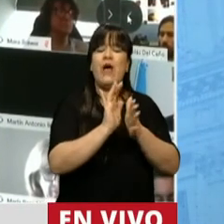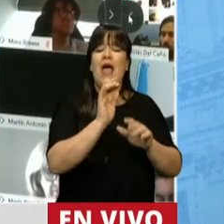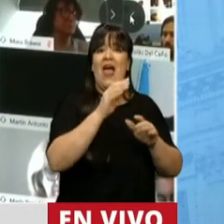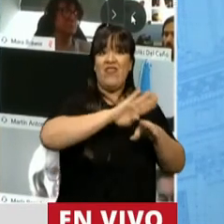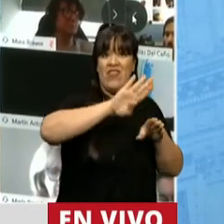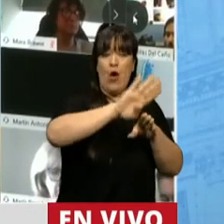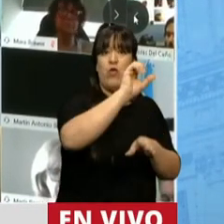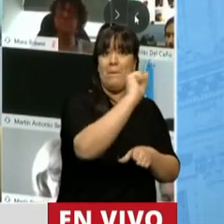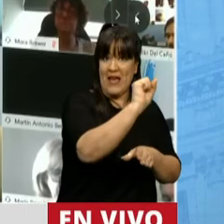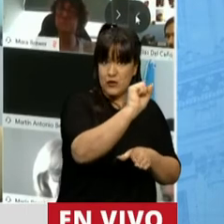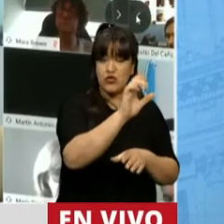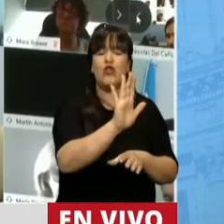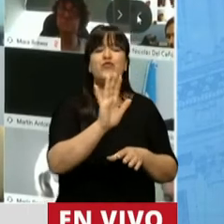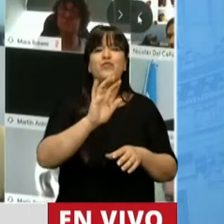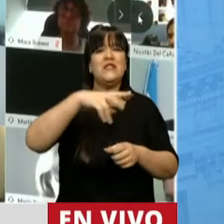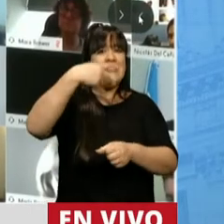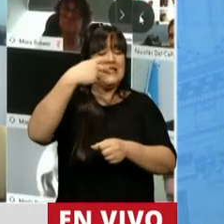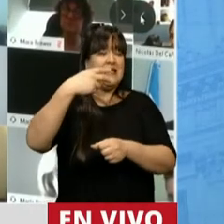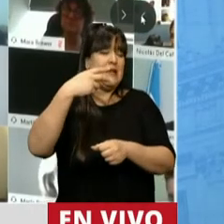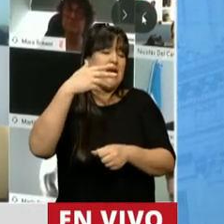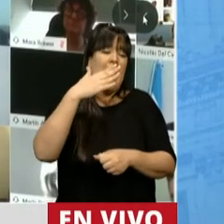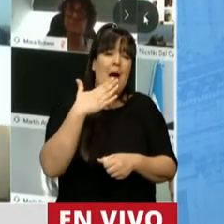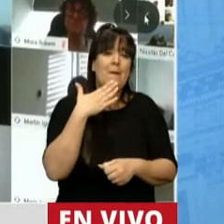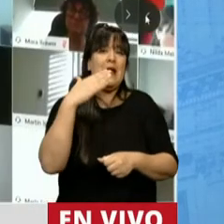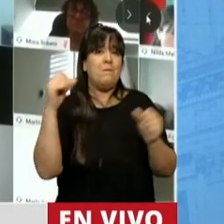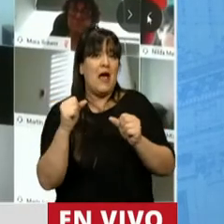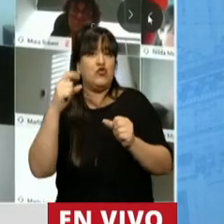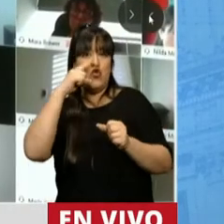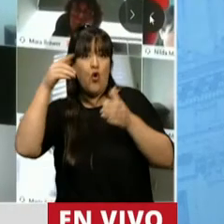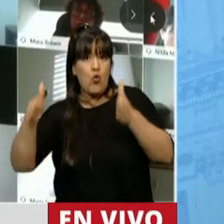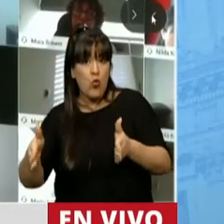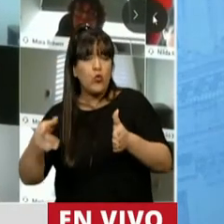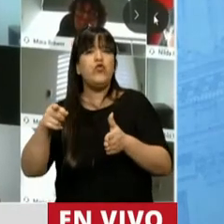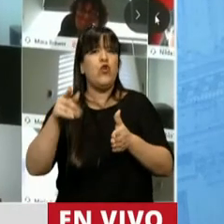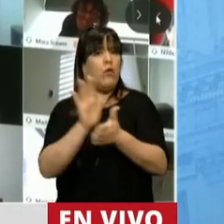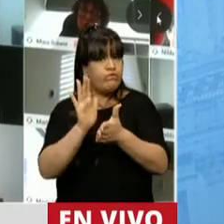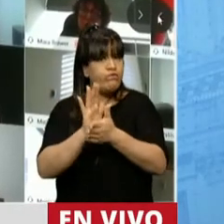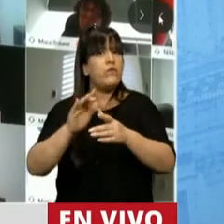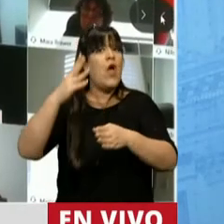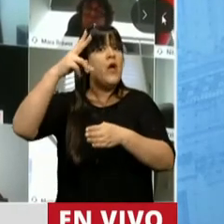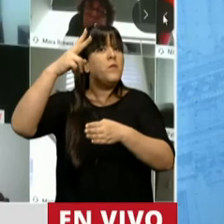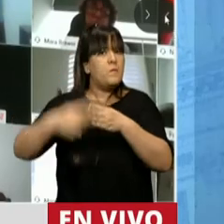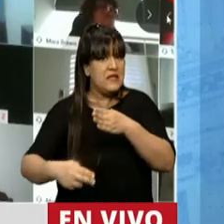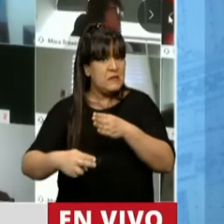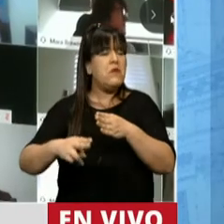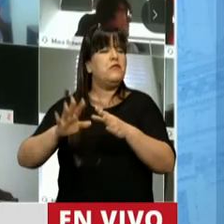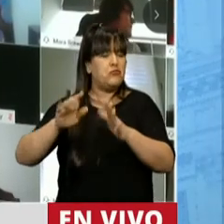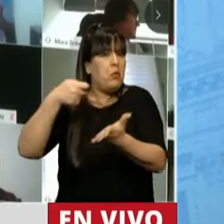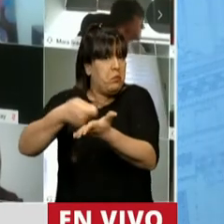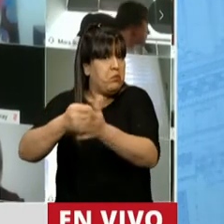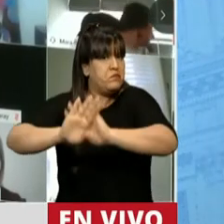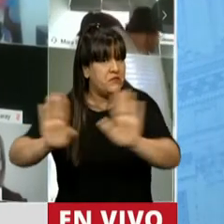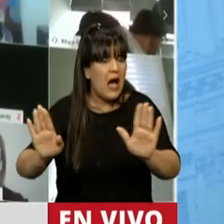pesos, durante el segundo trimestre hubo colocaciones en pesos que superaron el 100% de los vencimientos y en el mismo